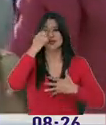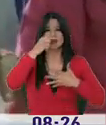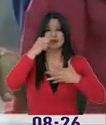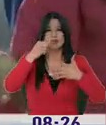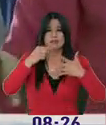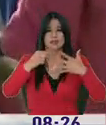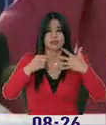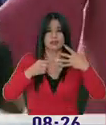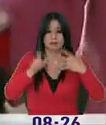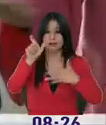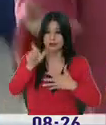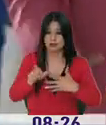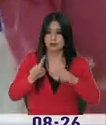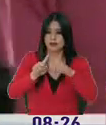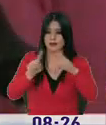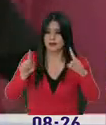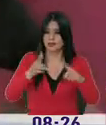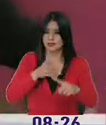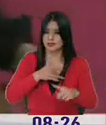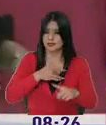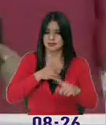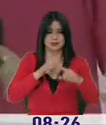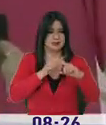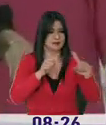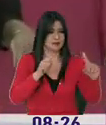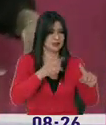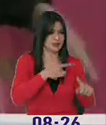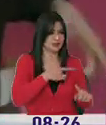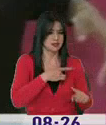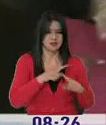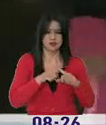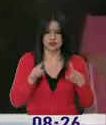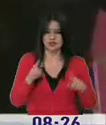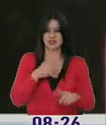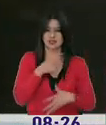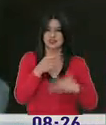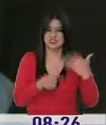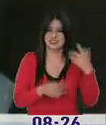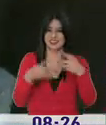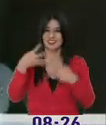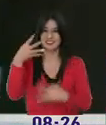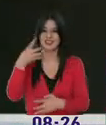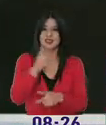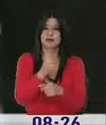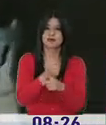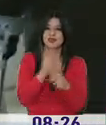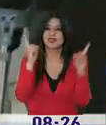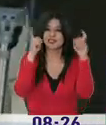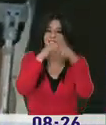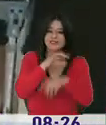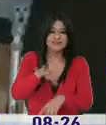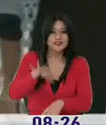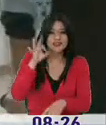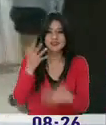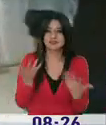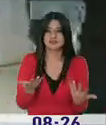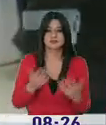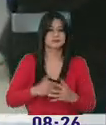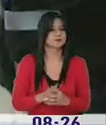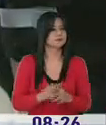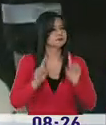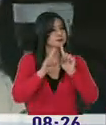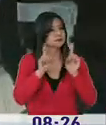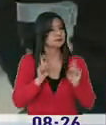paciente puede presentarse de manera diferente con diversos síntomas, por eso lo difícil de su diagnóstico. ¿Cuáles son los